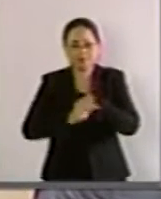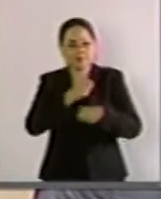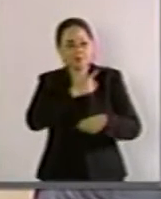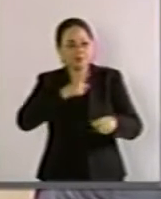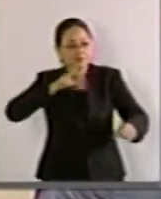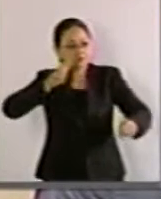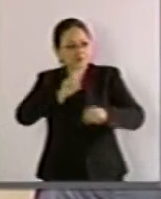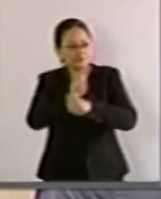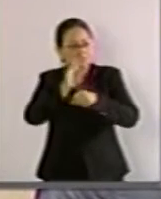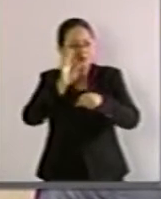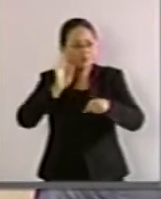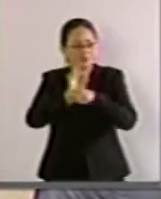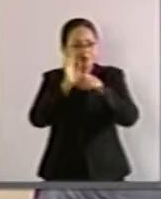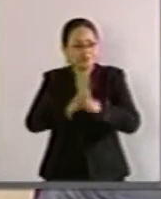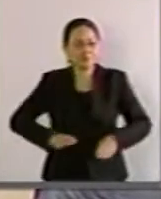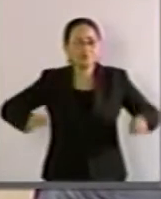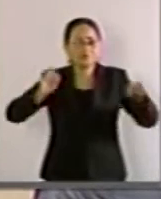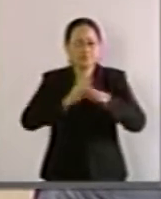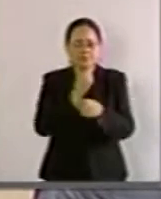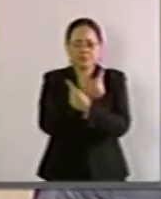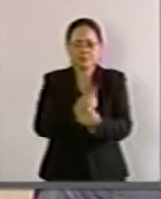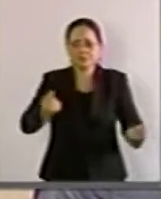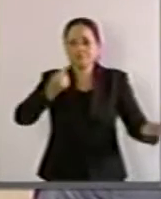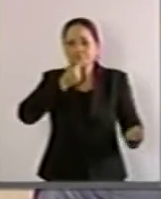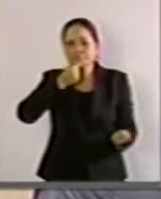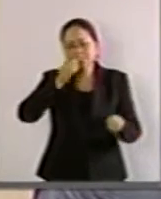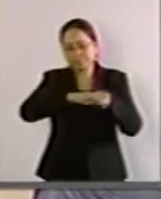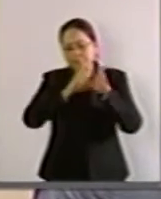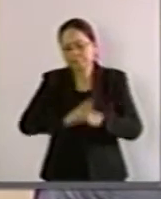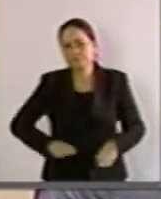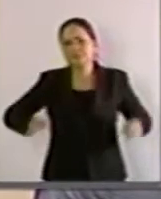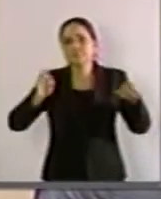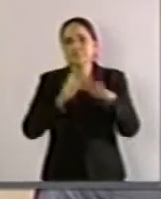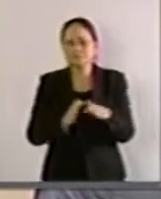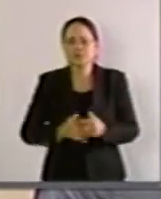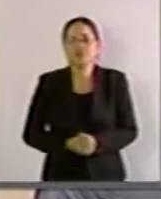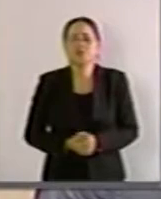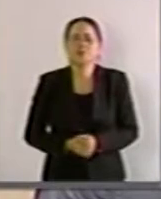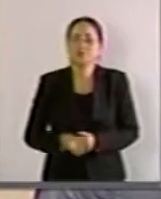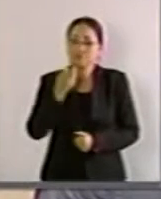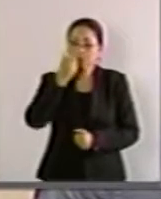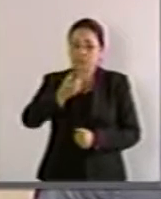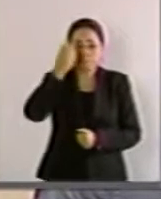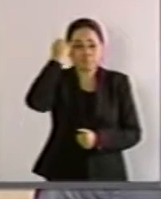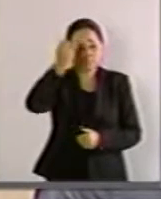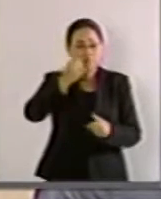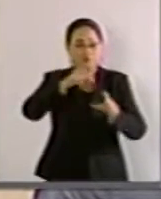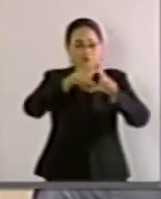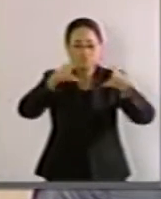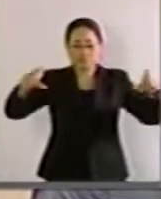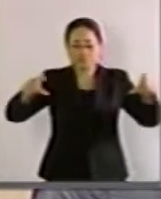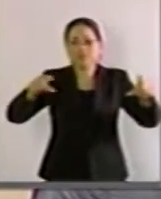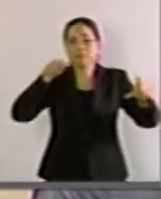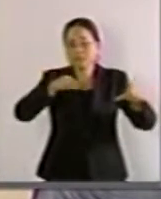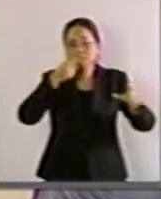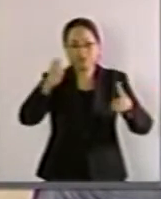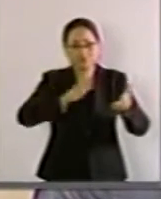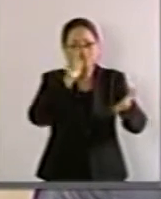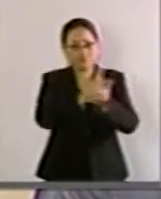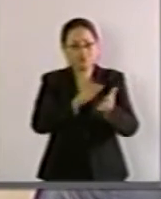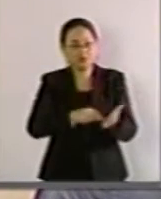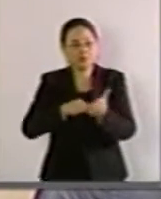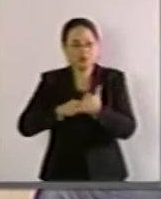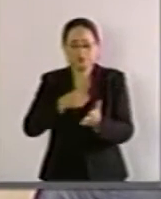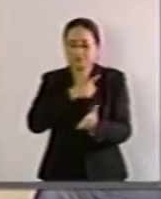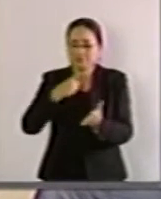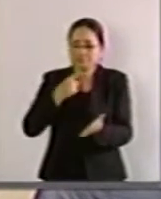con el principio del interés superior de la niñez. Este principio deberá guiar el diseño,